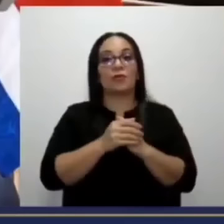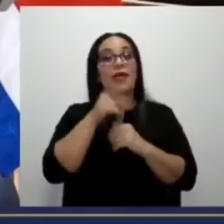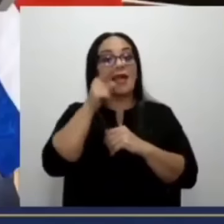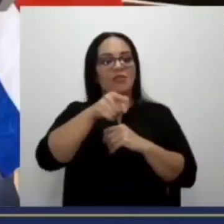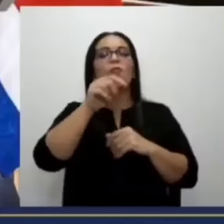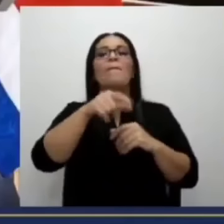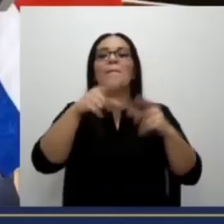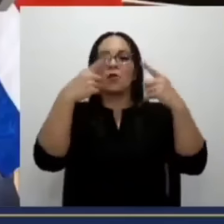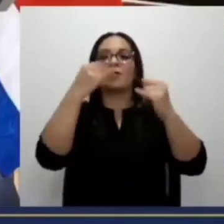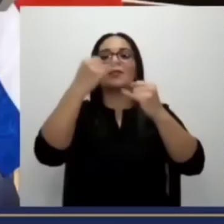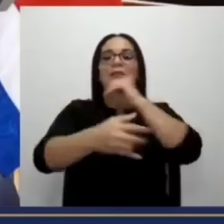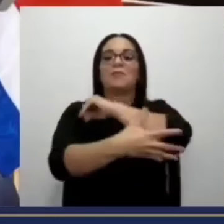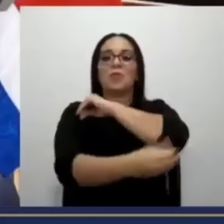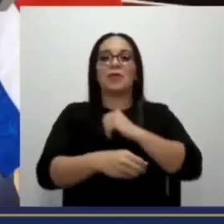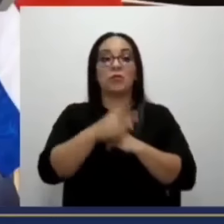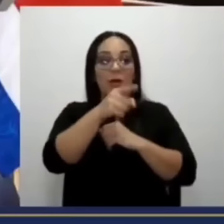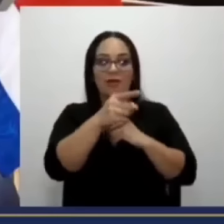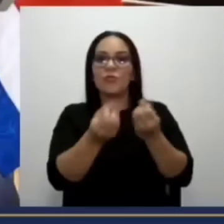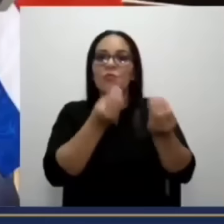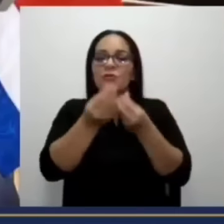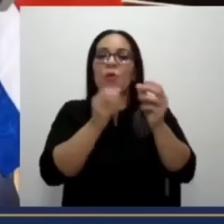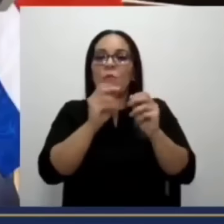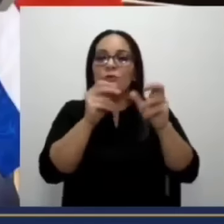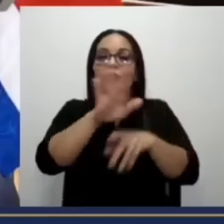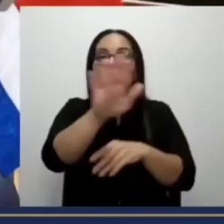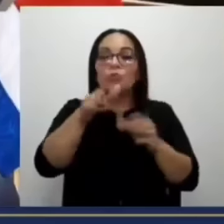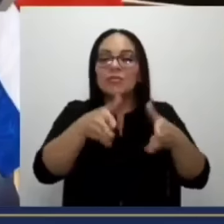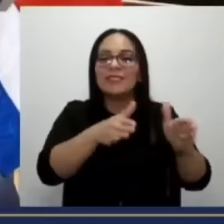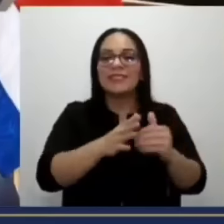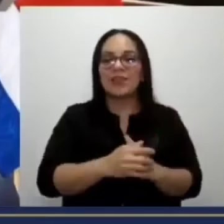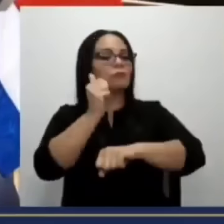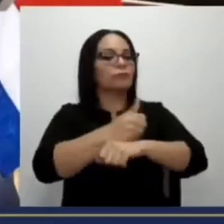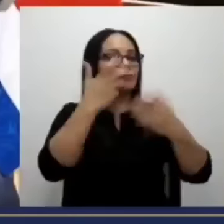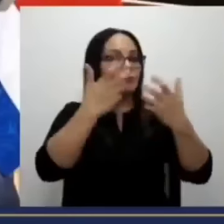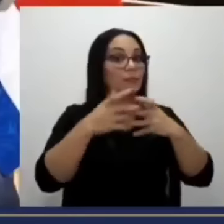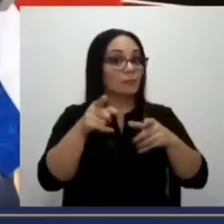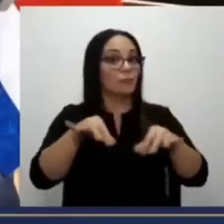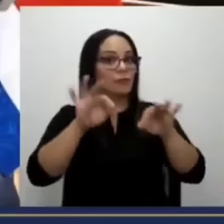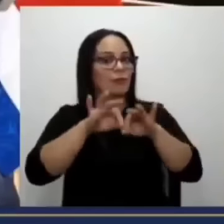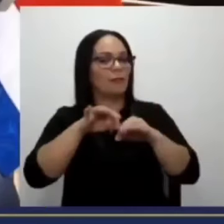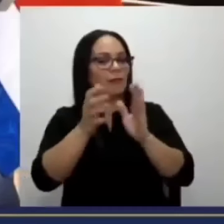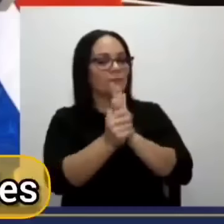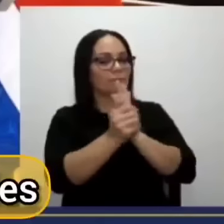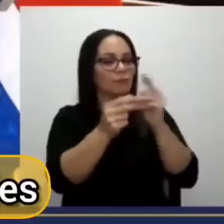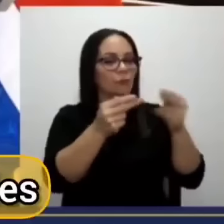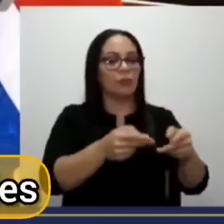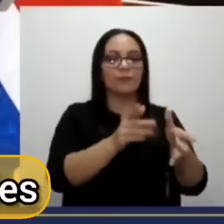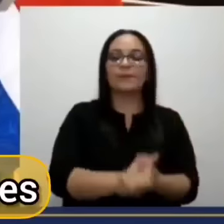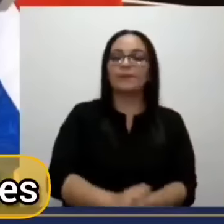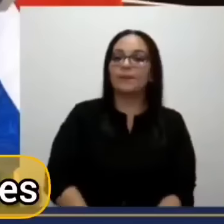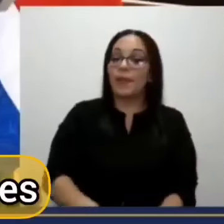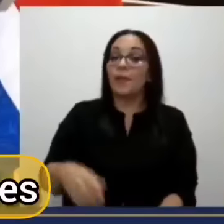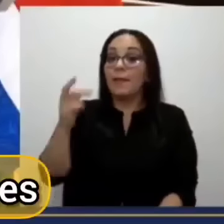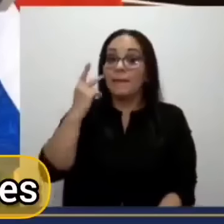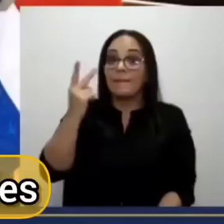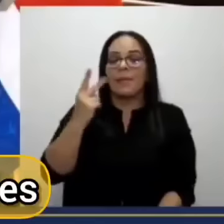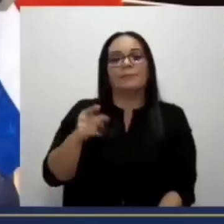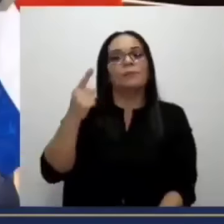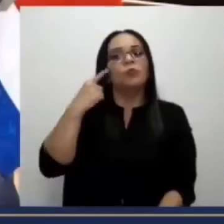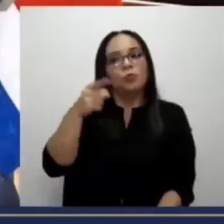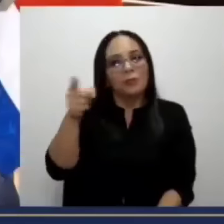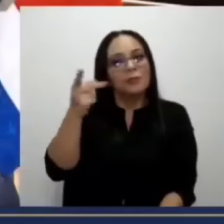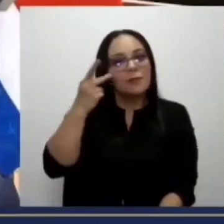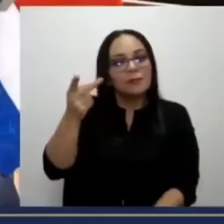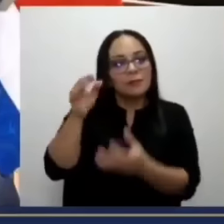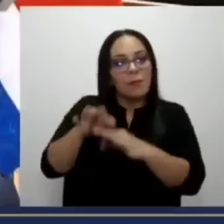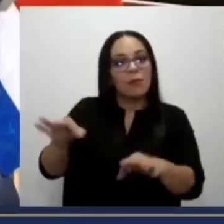Eso sí genera oportunidades para sus hijos. Gracias a Dios. Bueno, para que vean la importancia de ustedes